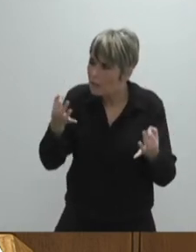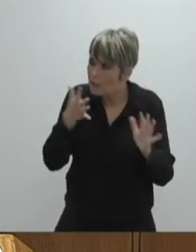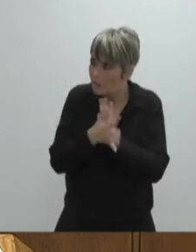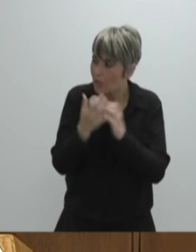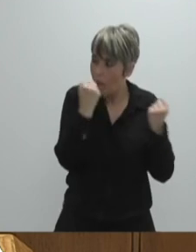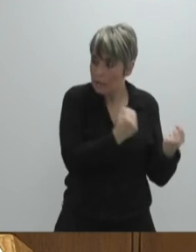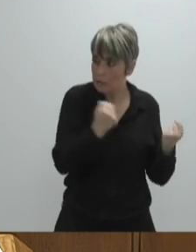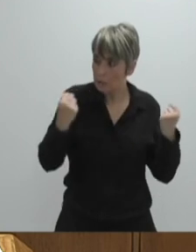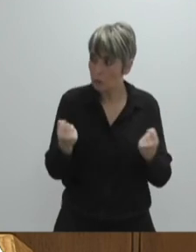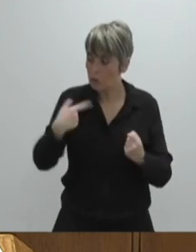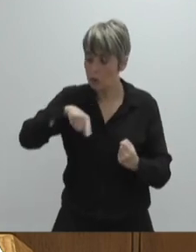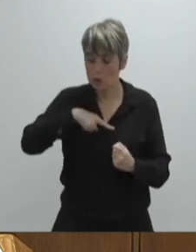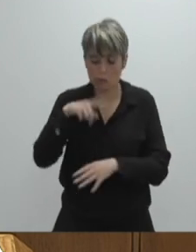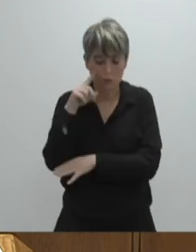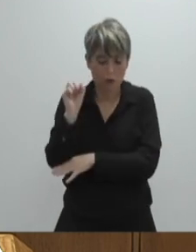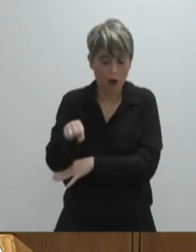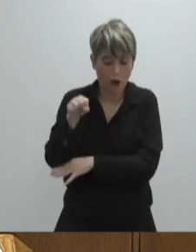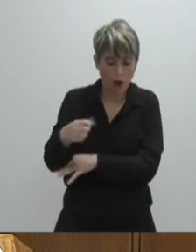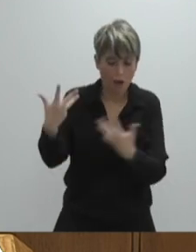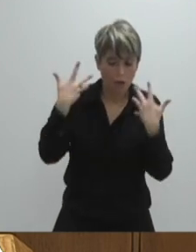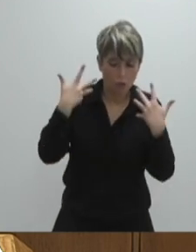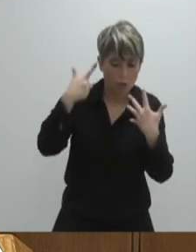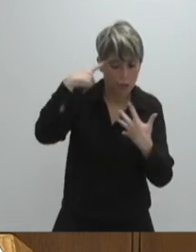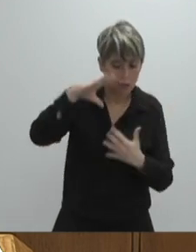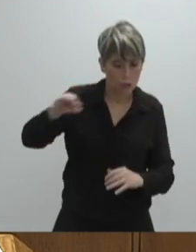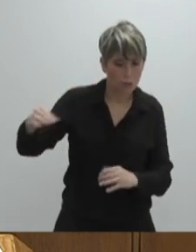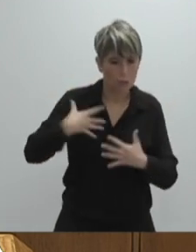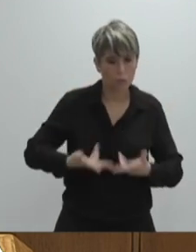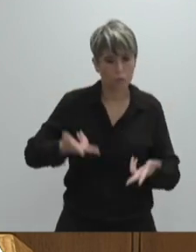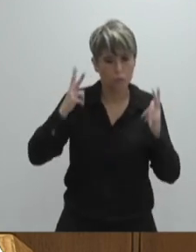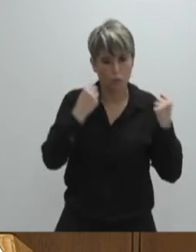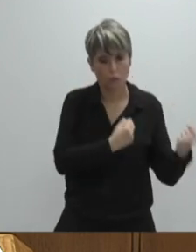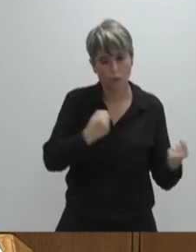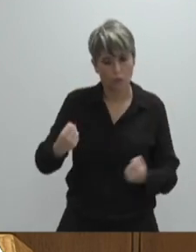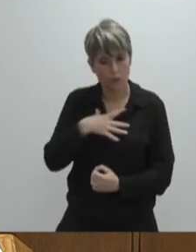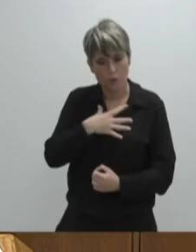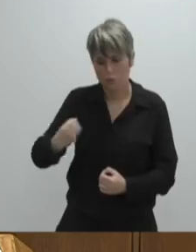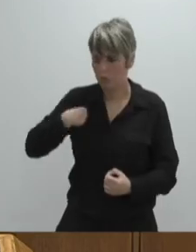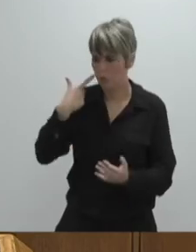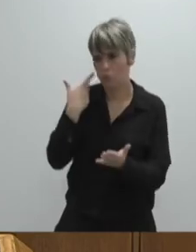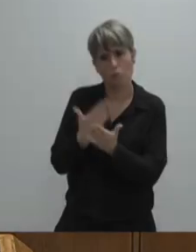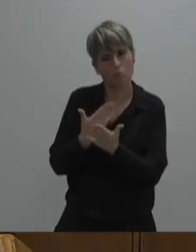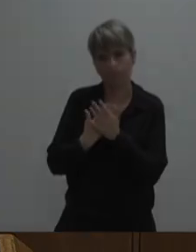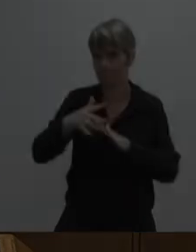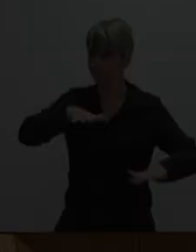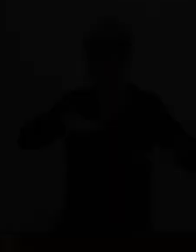haber bajado las recomendaciones de las autoridades sanitarias? Hemos actuado con rigor y transparencia, primando la salud pública.